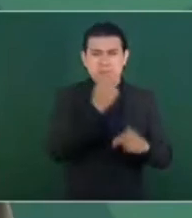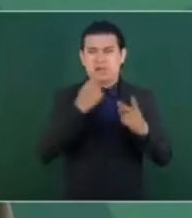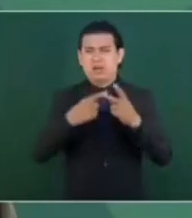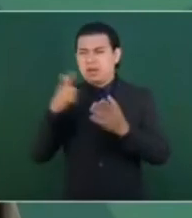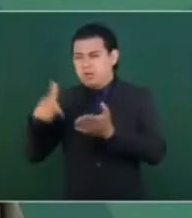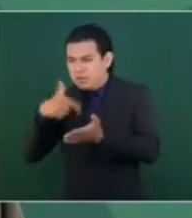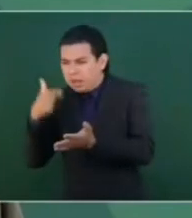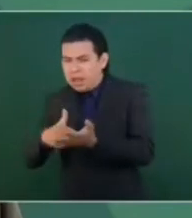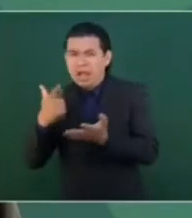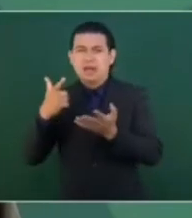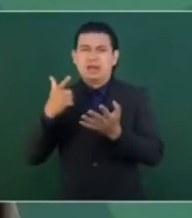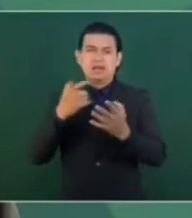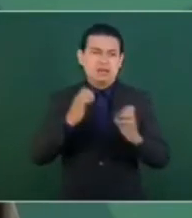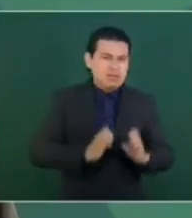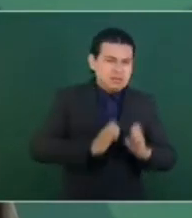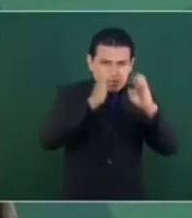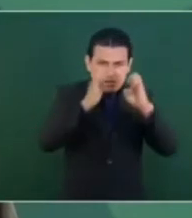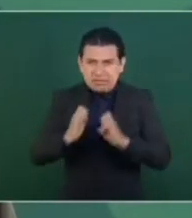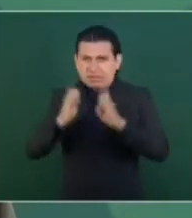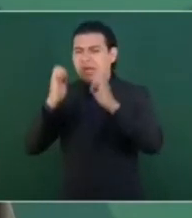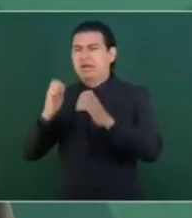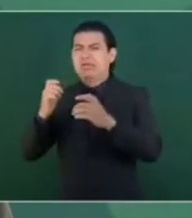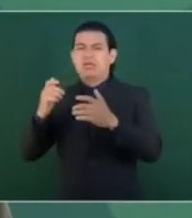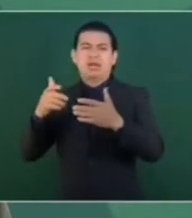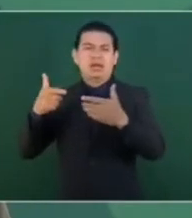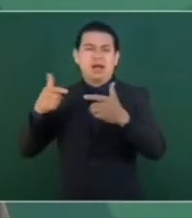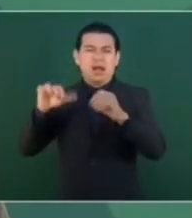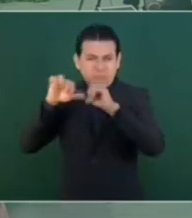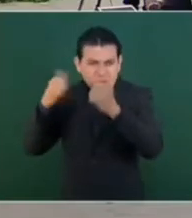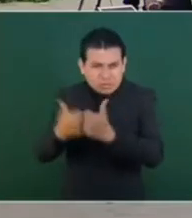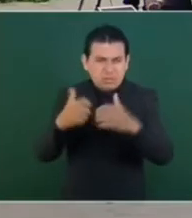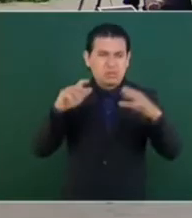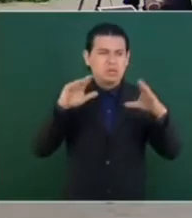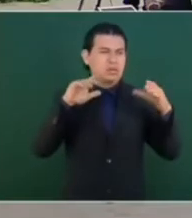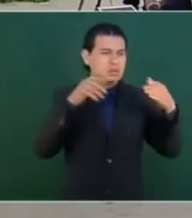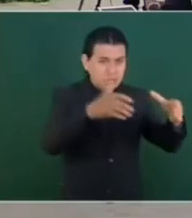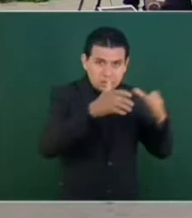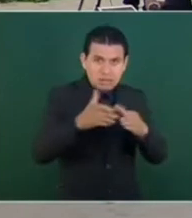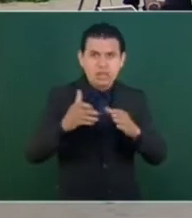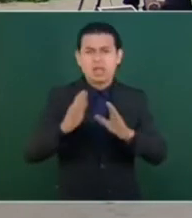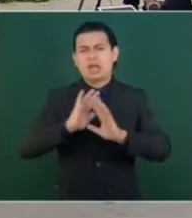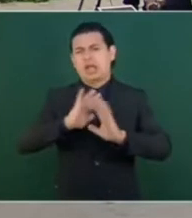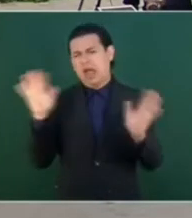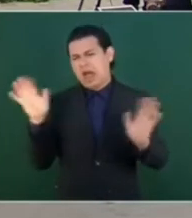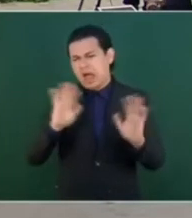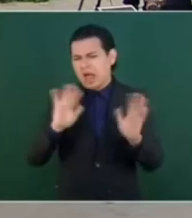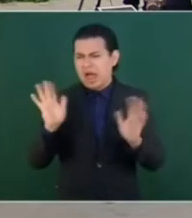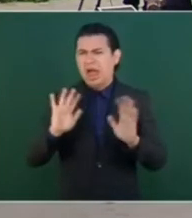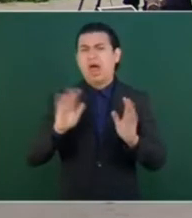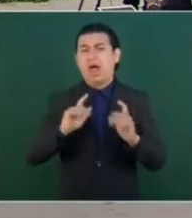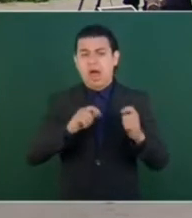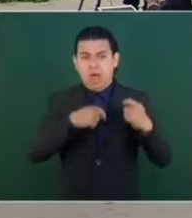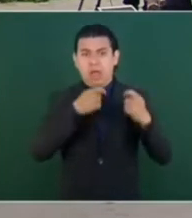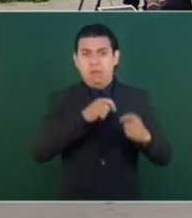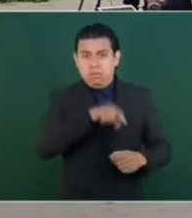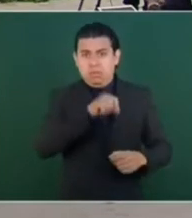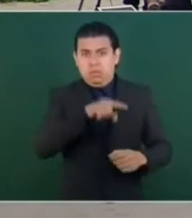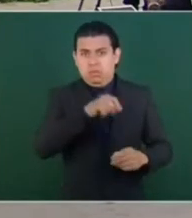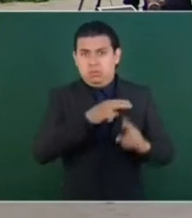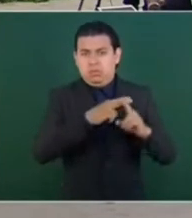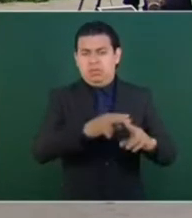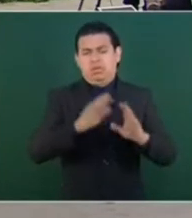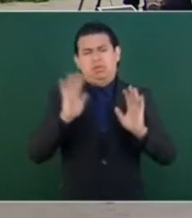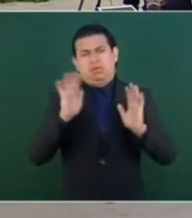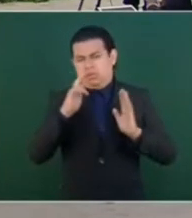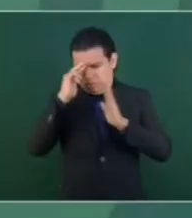Este, los grupos intelectuales, porque también